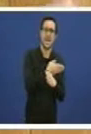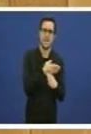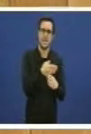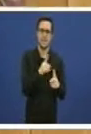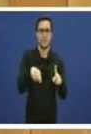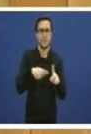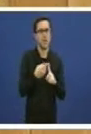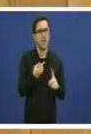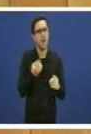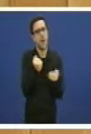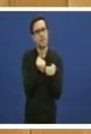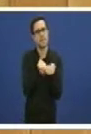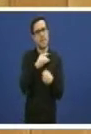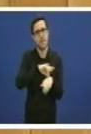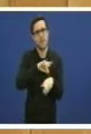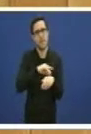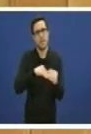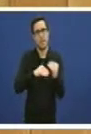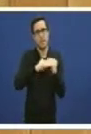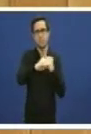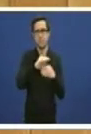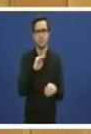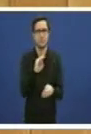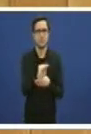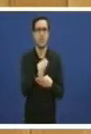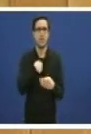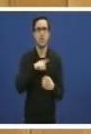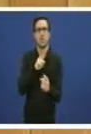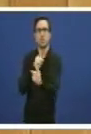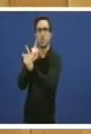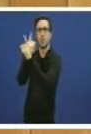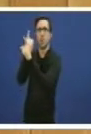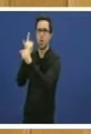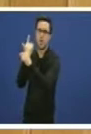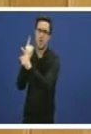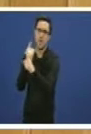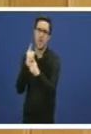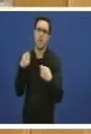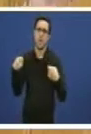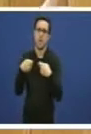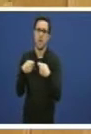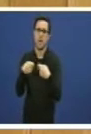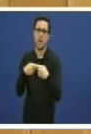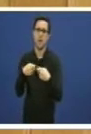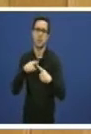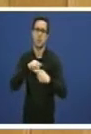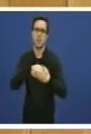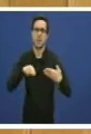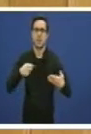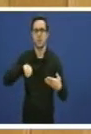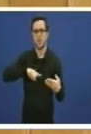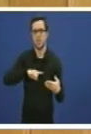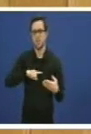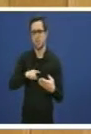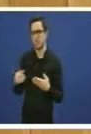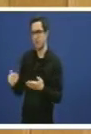mantivo e mantén a súa postura contra o copago en asistencia sanitaria Asunta non vai comparar aos galegos